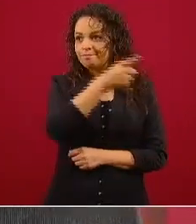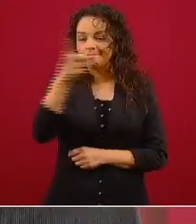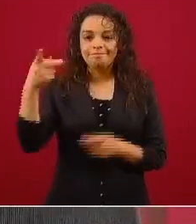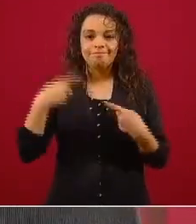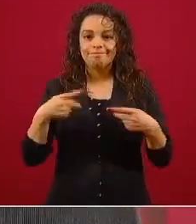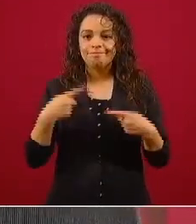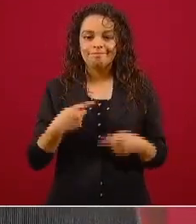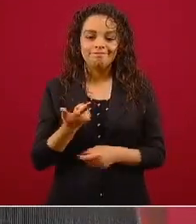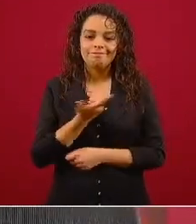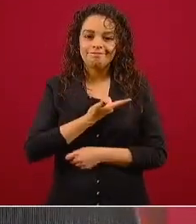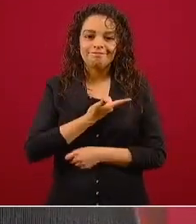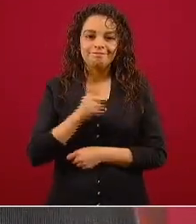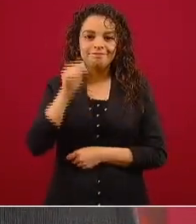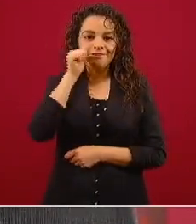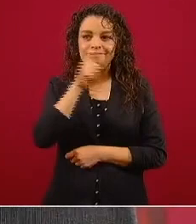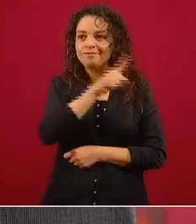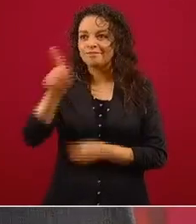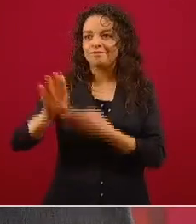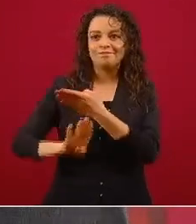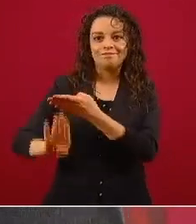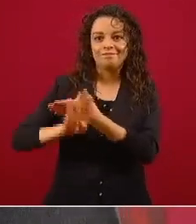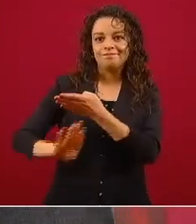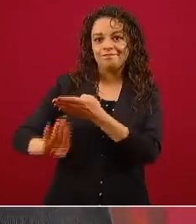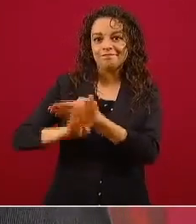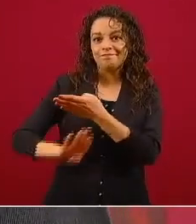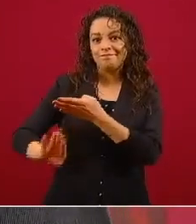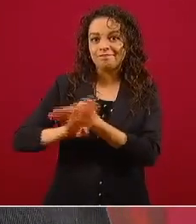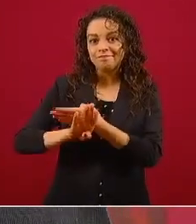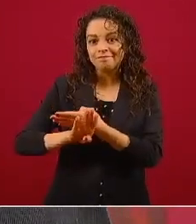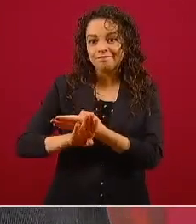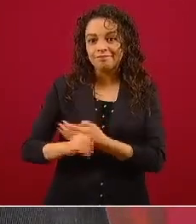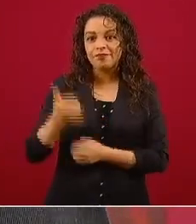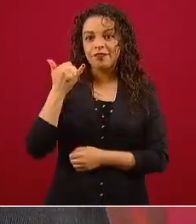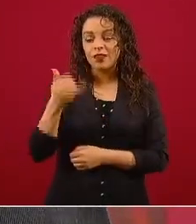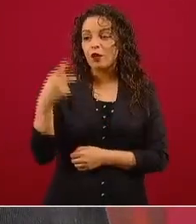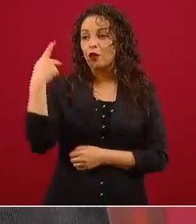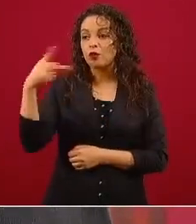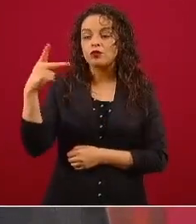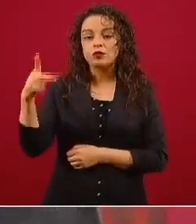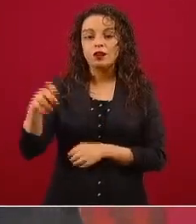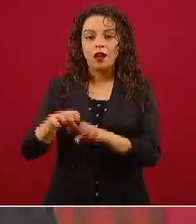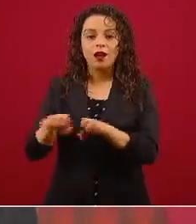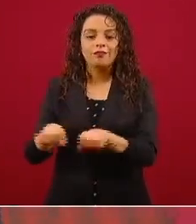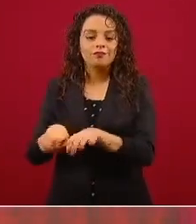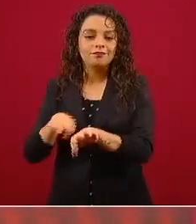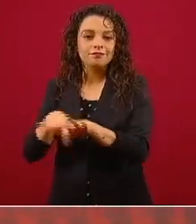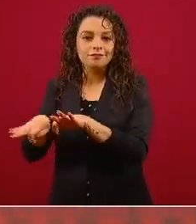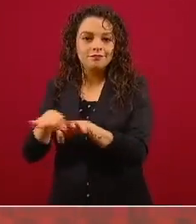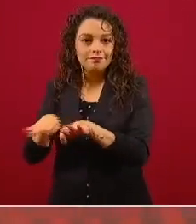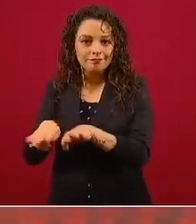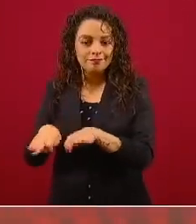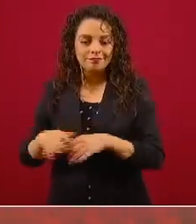y a sus voceros. Imagínense si,